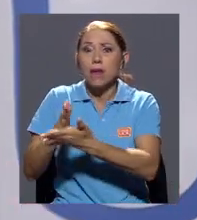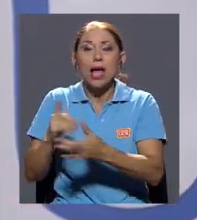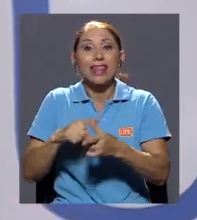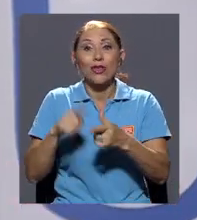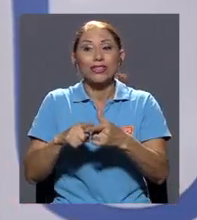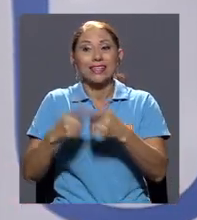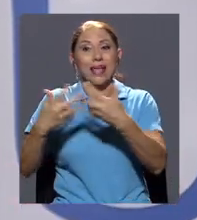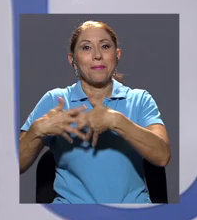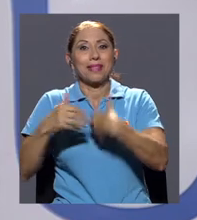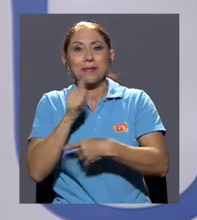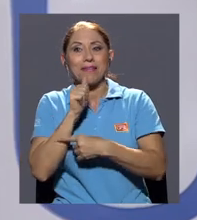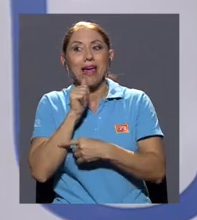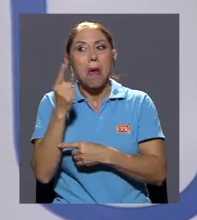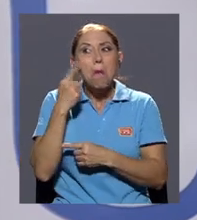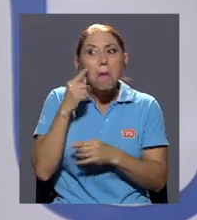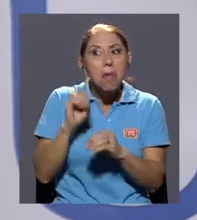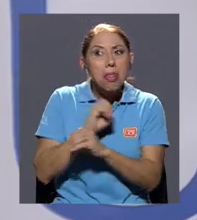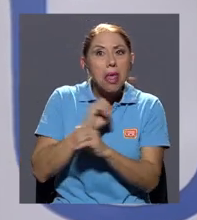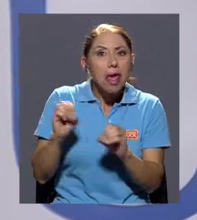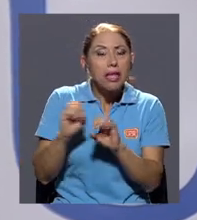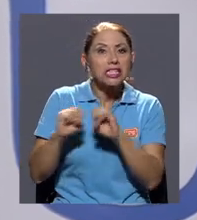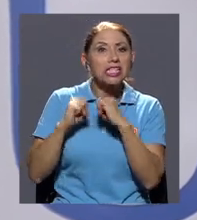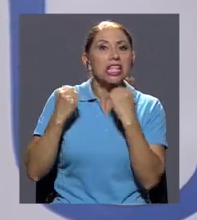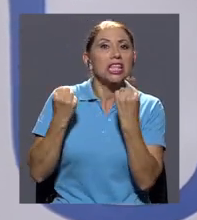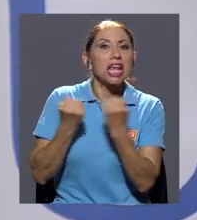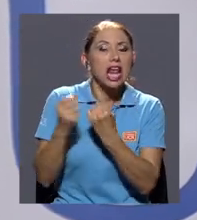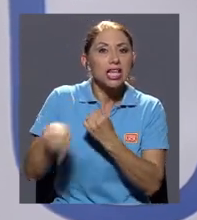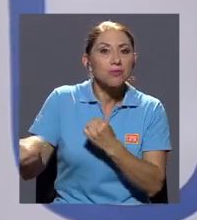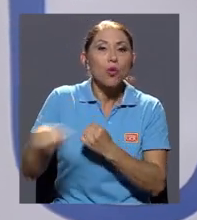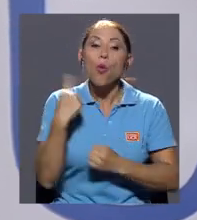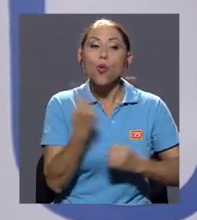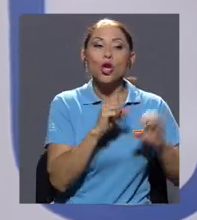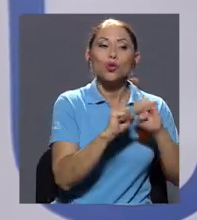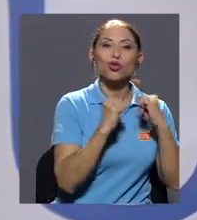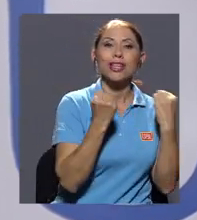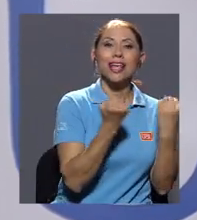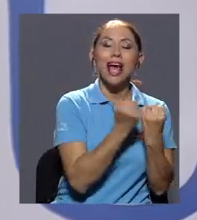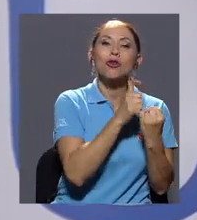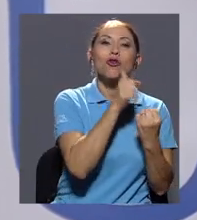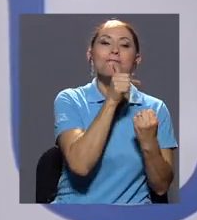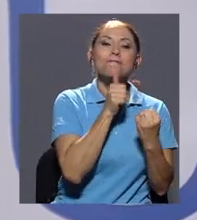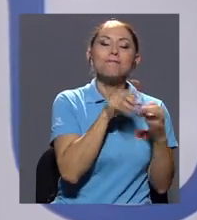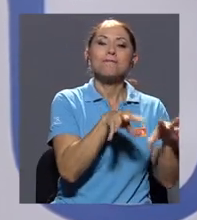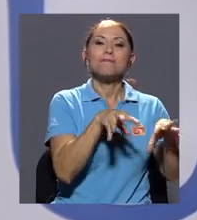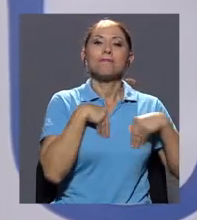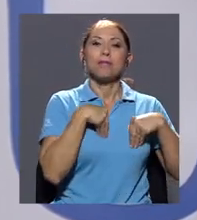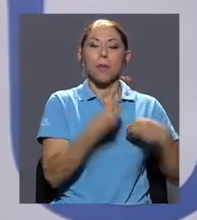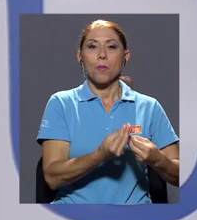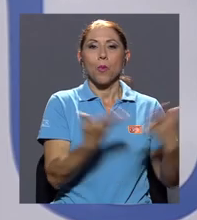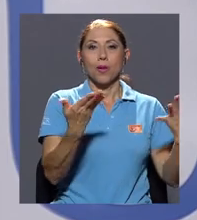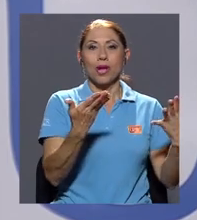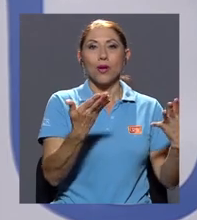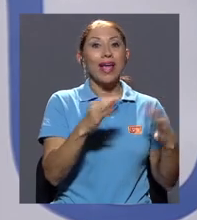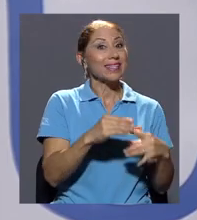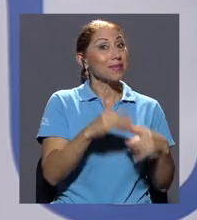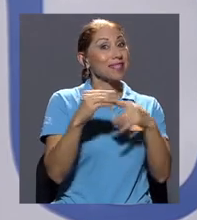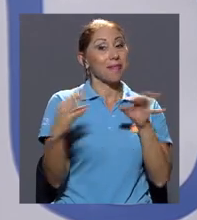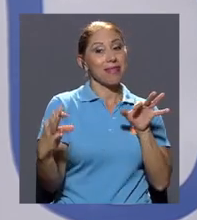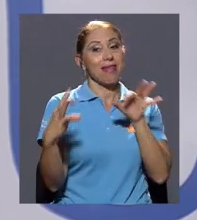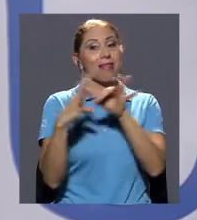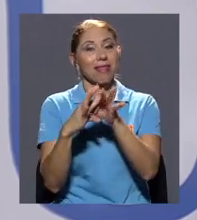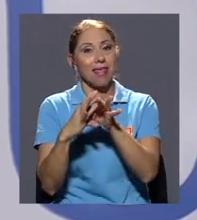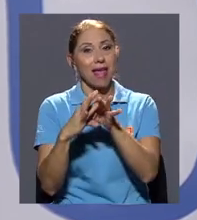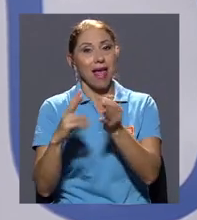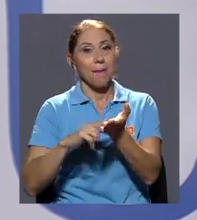¿Verdad? Y el único sindicalismo que se toleró era el del sector público, sobre todo de la fina, el Partido de Liberación Nacional, que controló